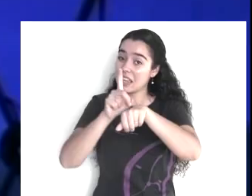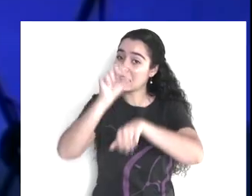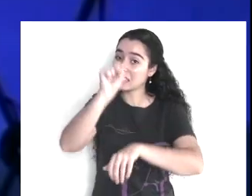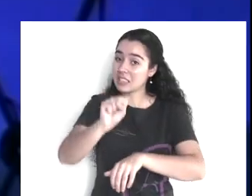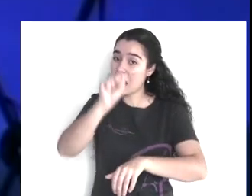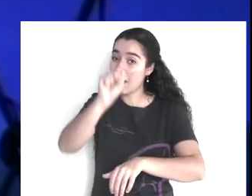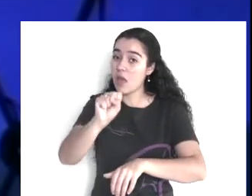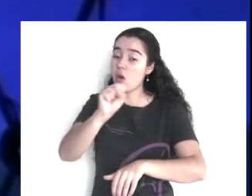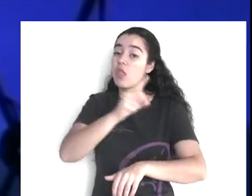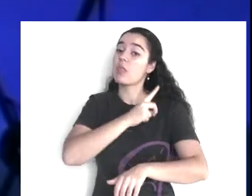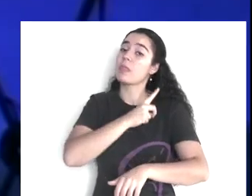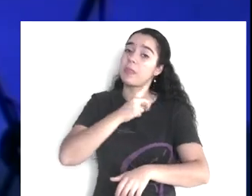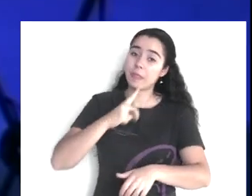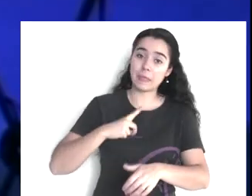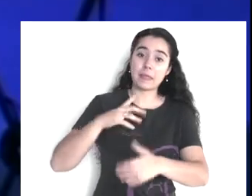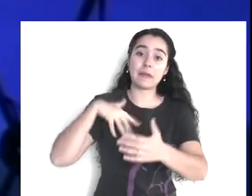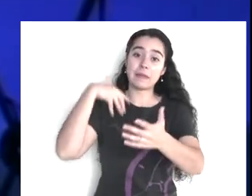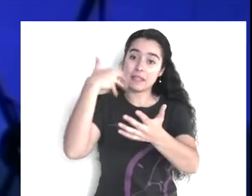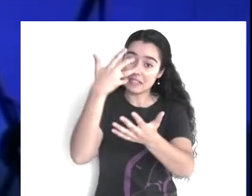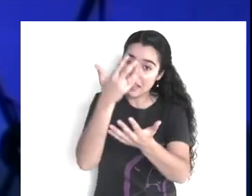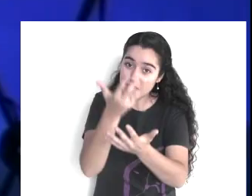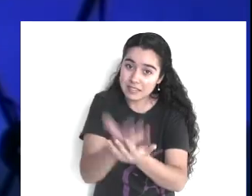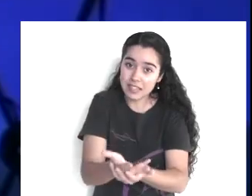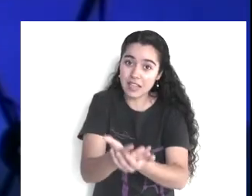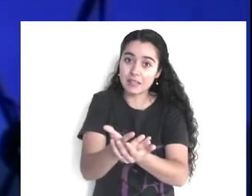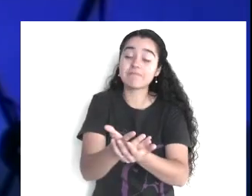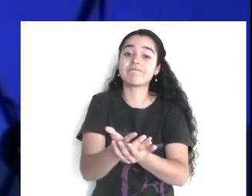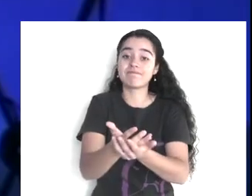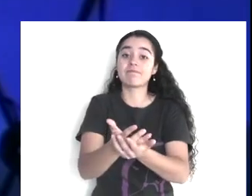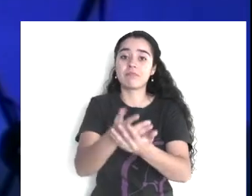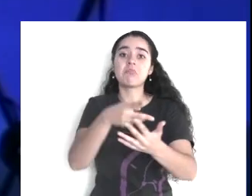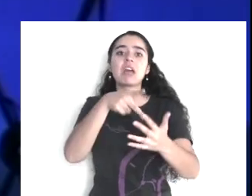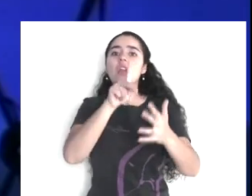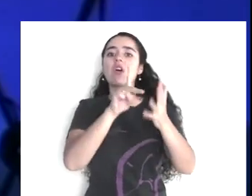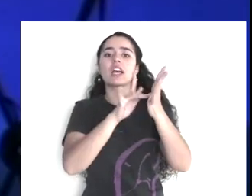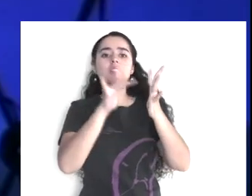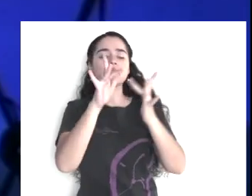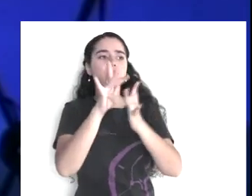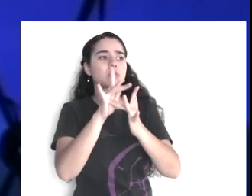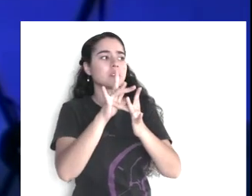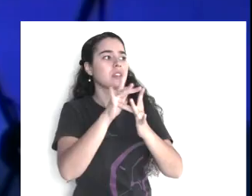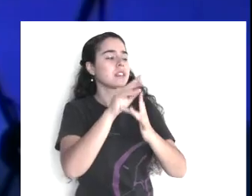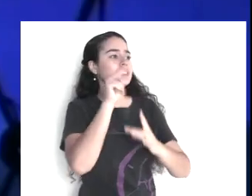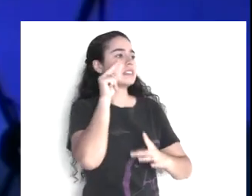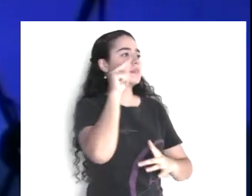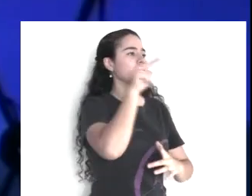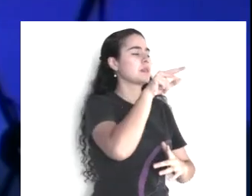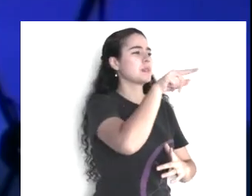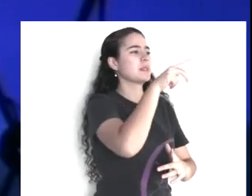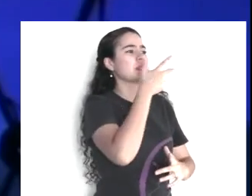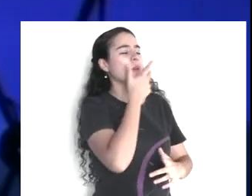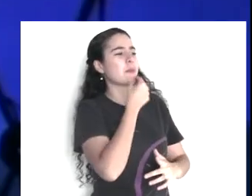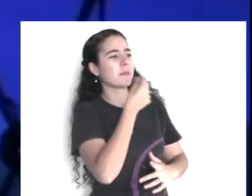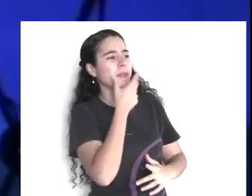de que ellos circuncidaban a los niños en sábado.